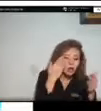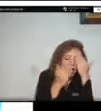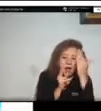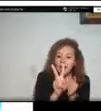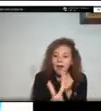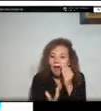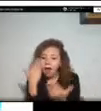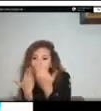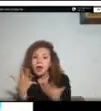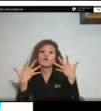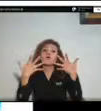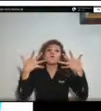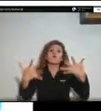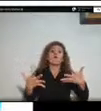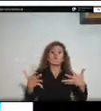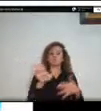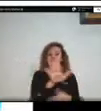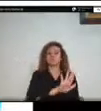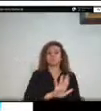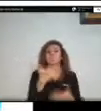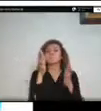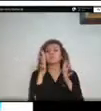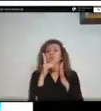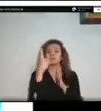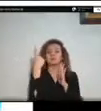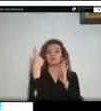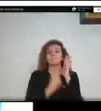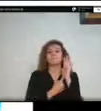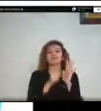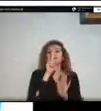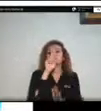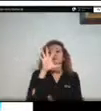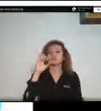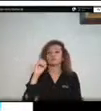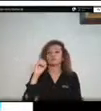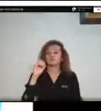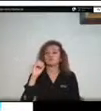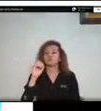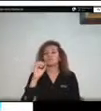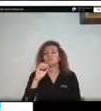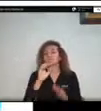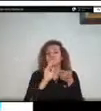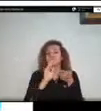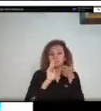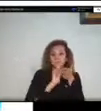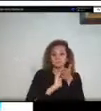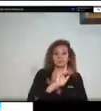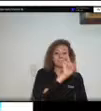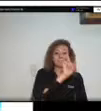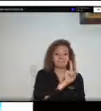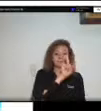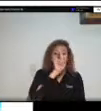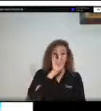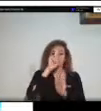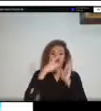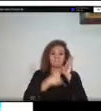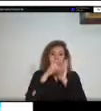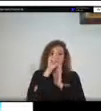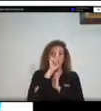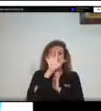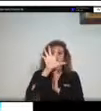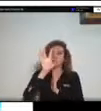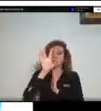son 1.154 en los últimos 10 años nos apoyamos también en los estudios ambientales realizados por